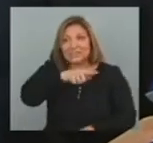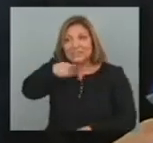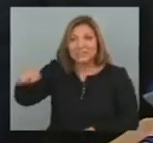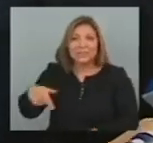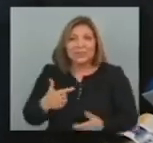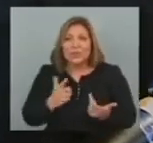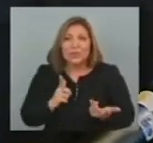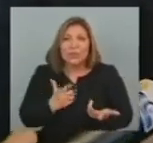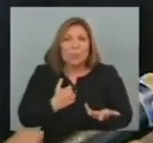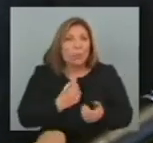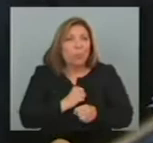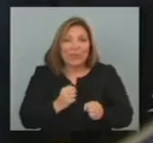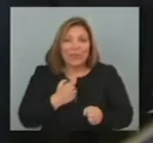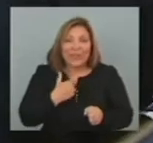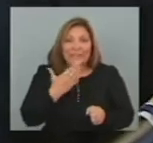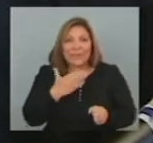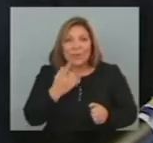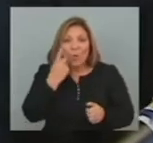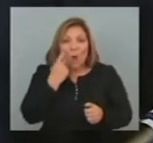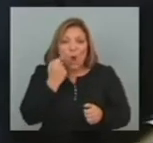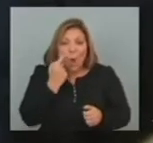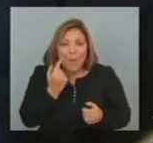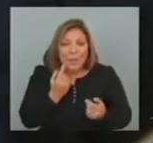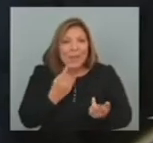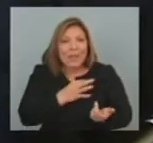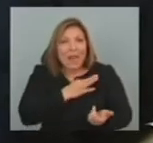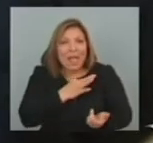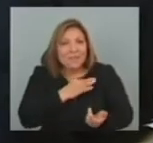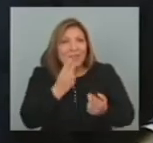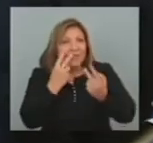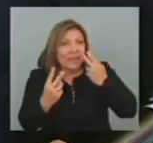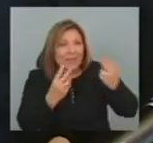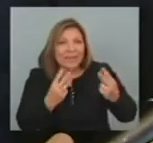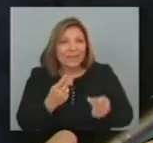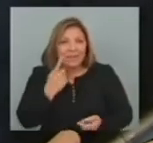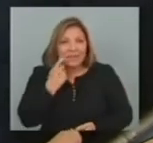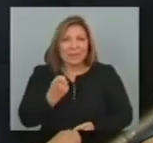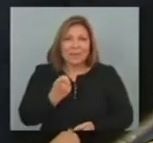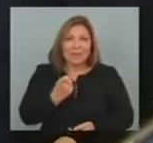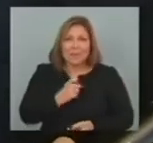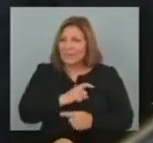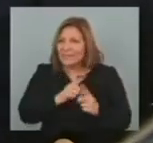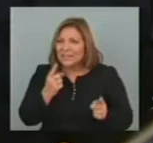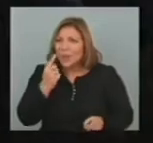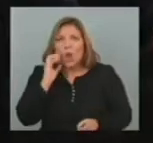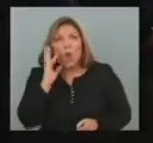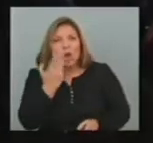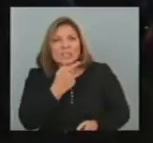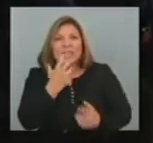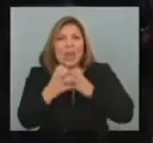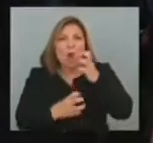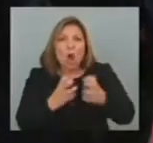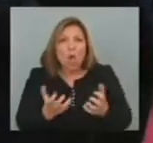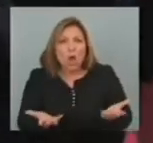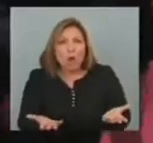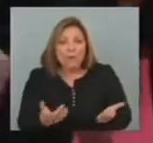da De comprender Como un hombre Puede estar En toda una vida Te das cuenta Sin conocer El color El artista